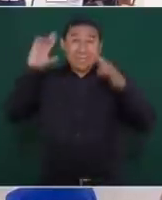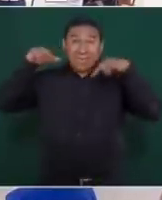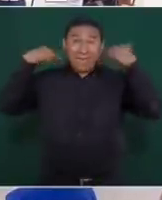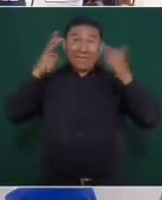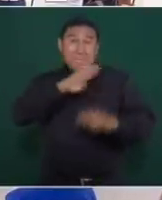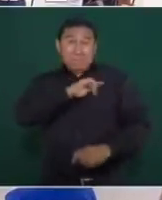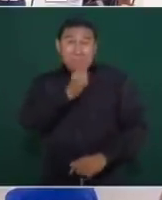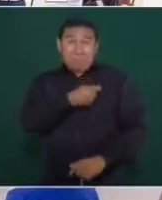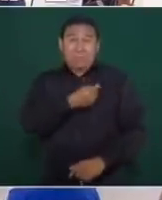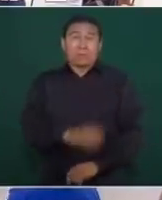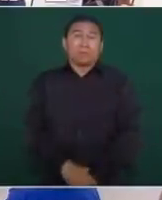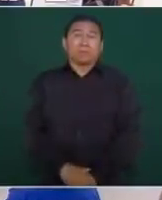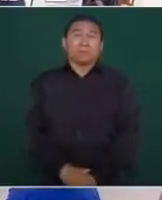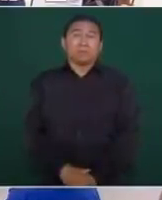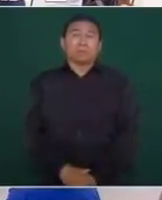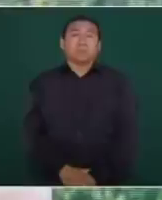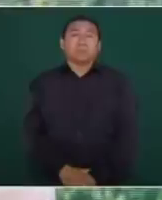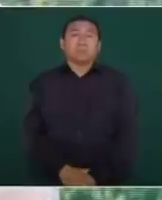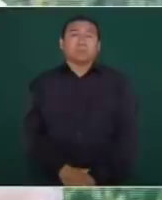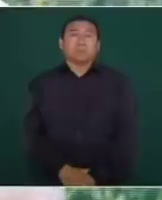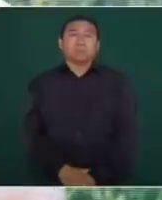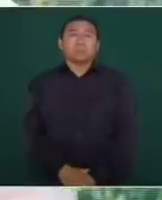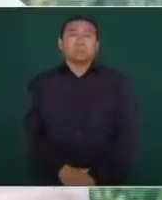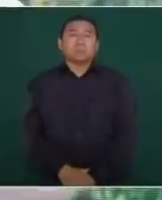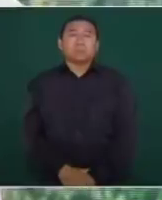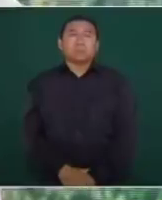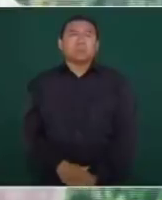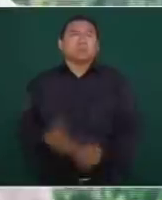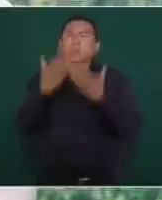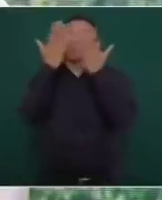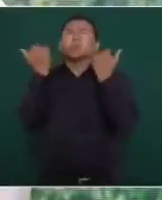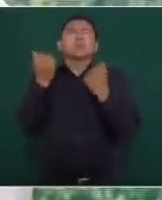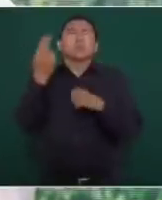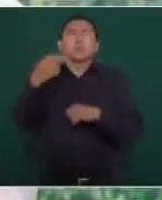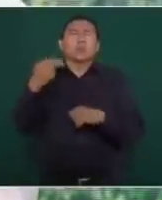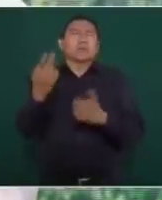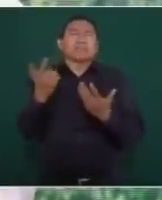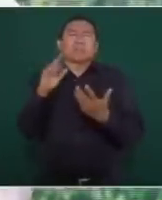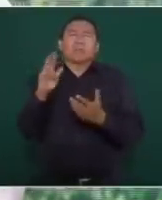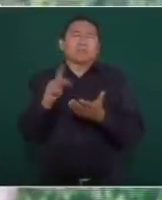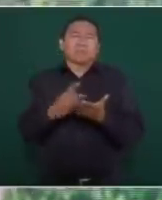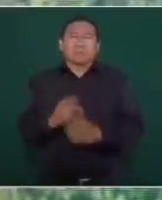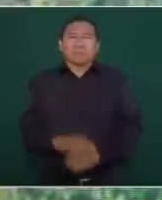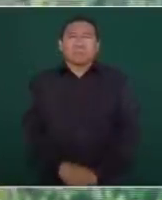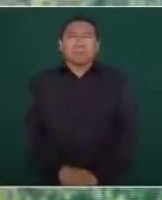no sé cómo se llama, ni lo voy a repetir,